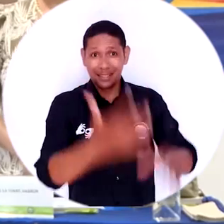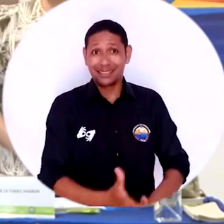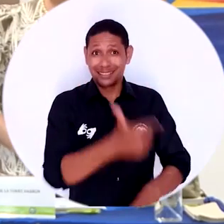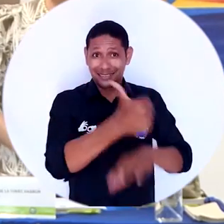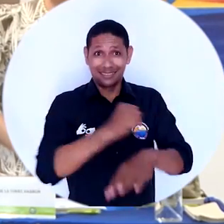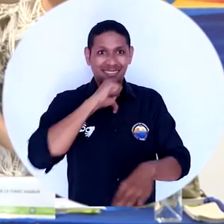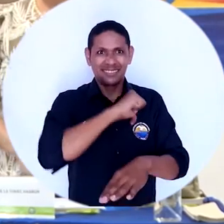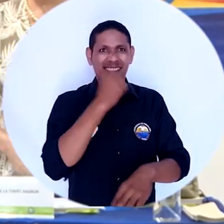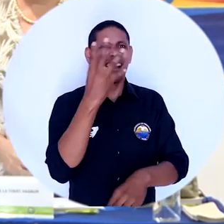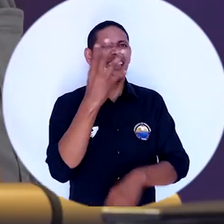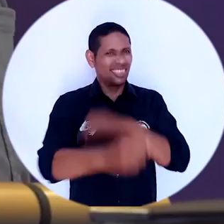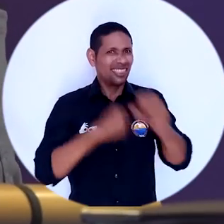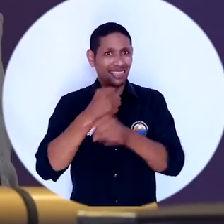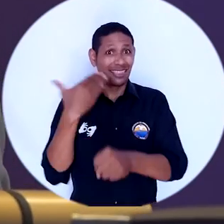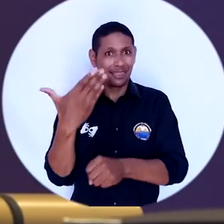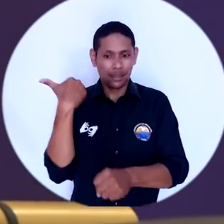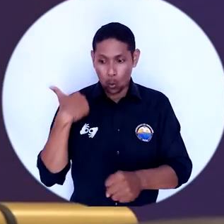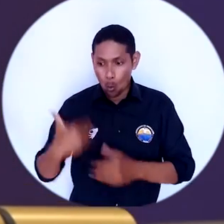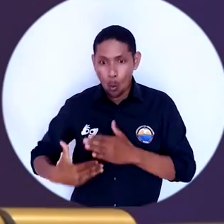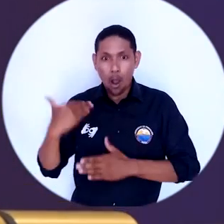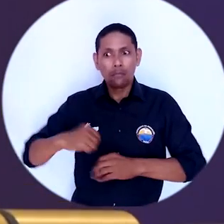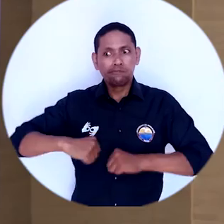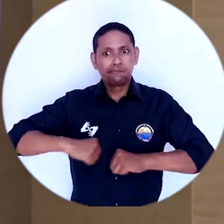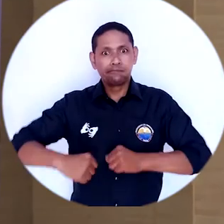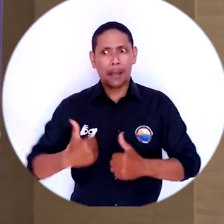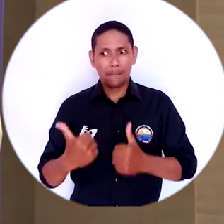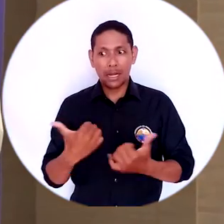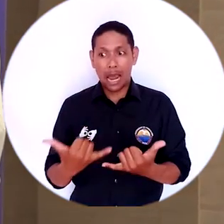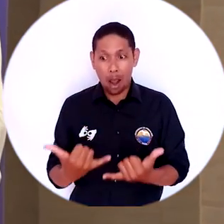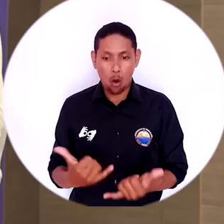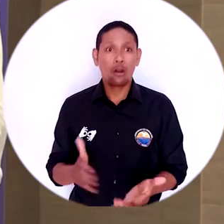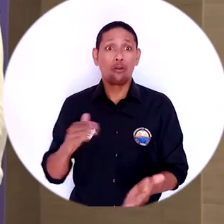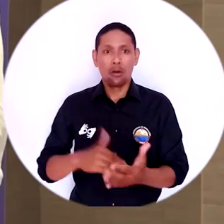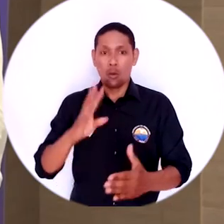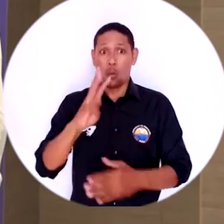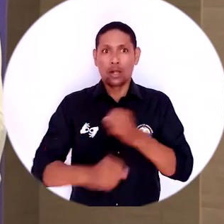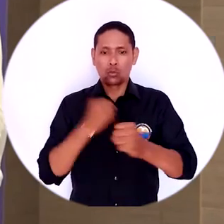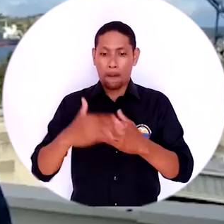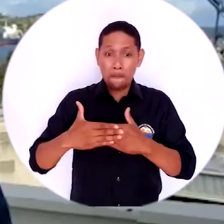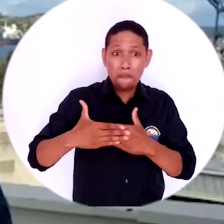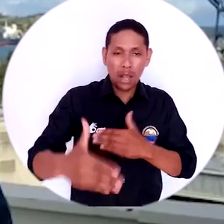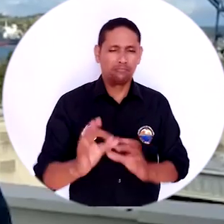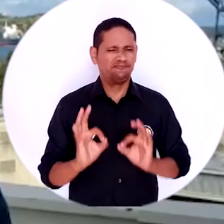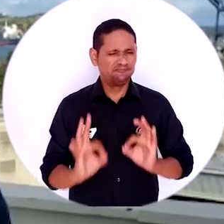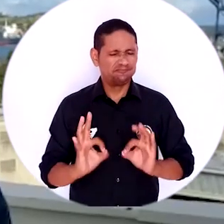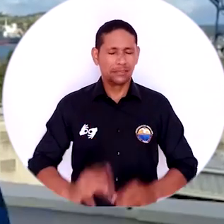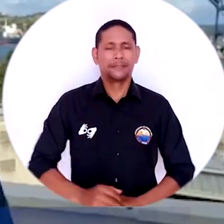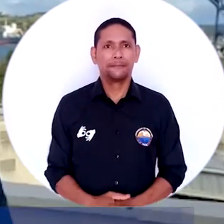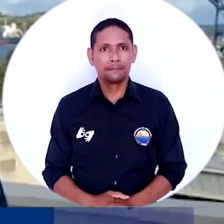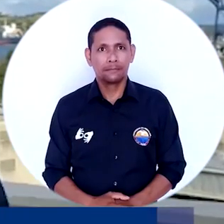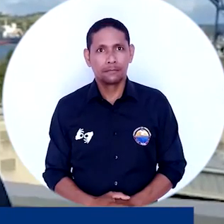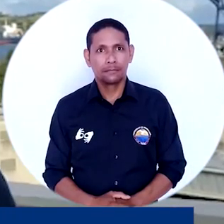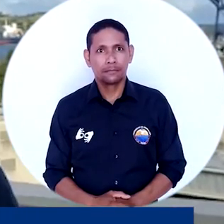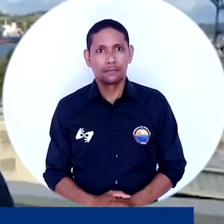cuatrienio como el punto de partida para una prometedora segunda etapa para la Alba Mater. Desde la Cámara Regional de la Construcción del Magdalena